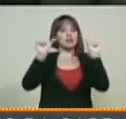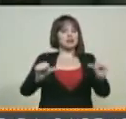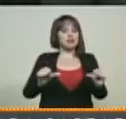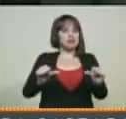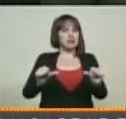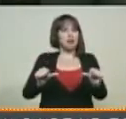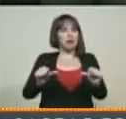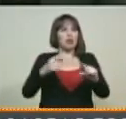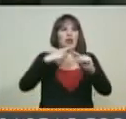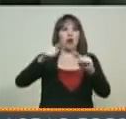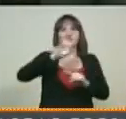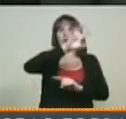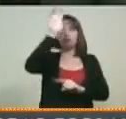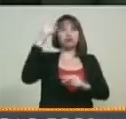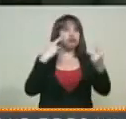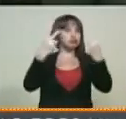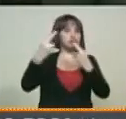multilateral de las Naciones Unidas.